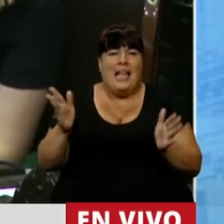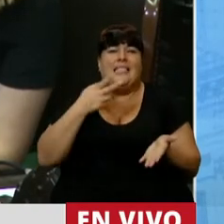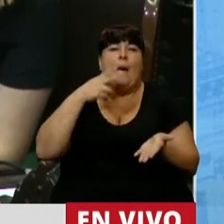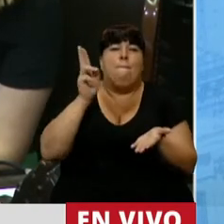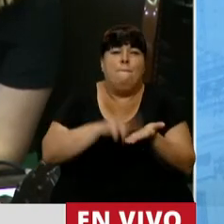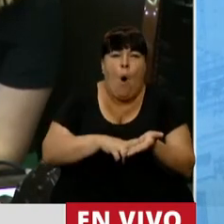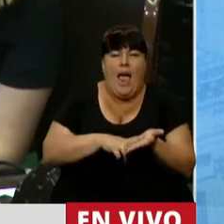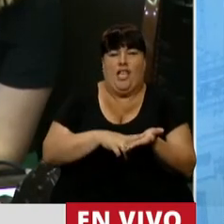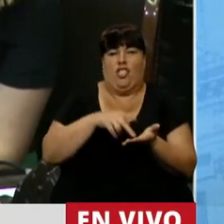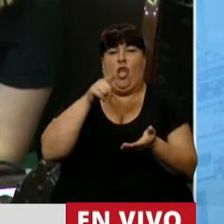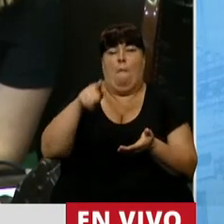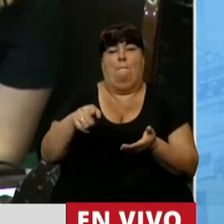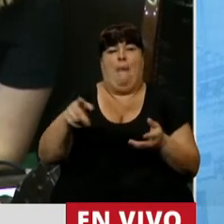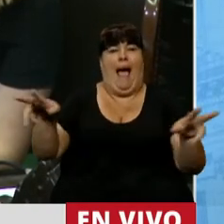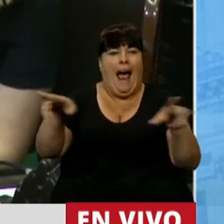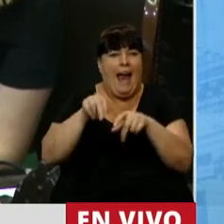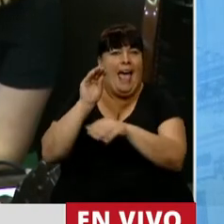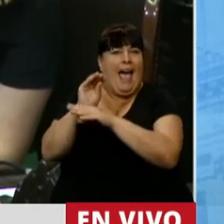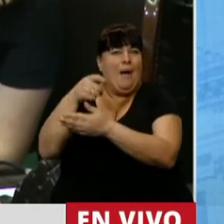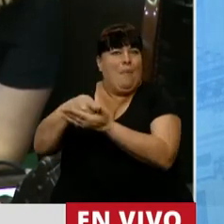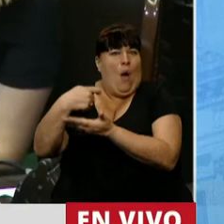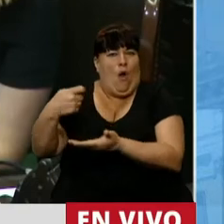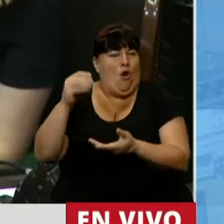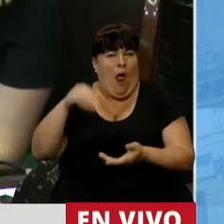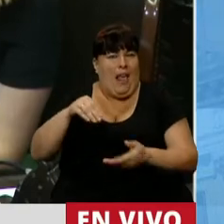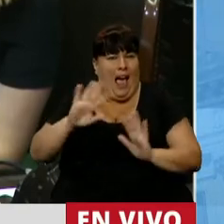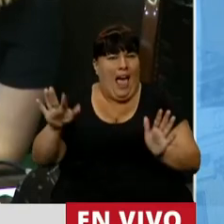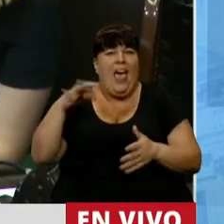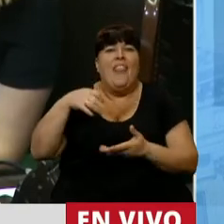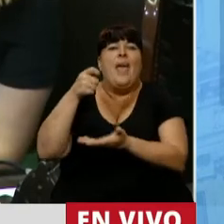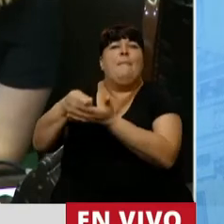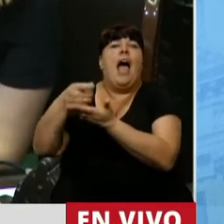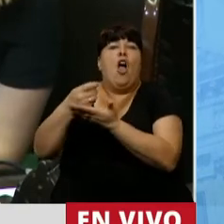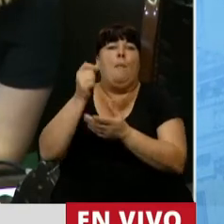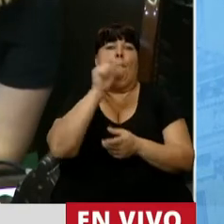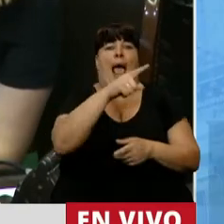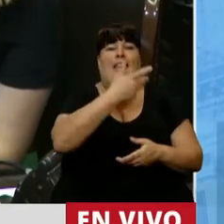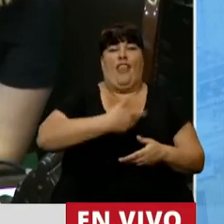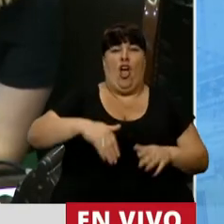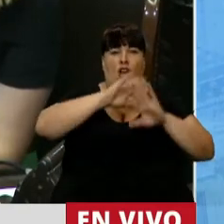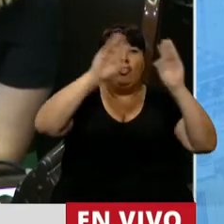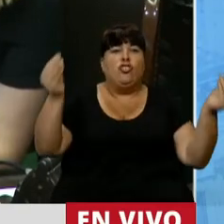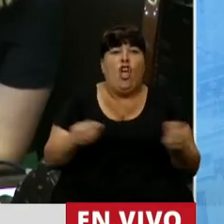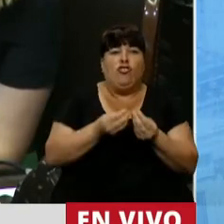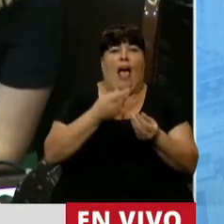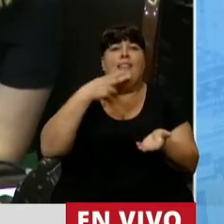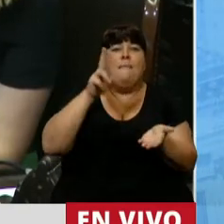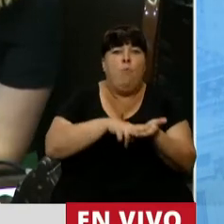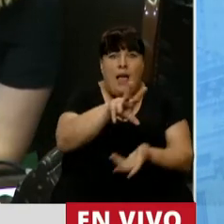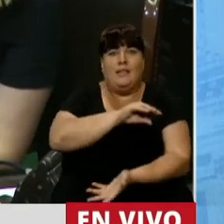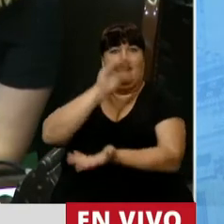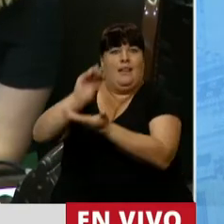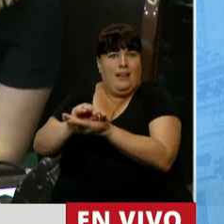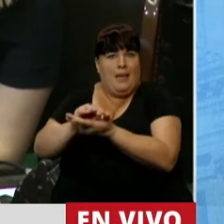impuestos afectados al sistema para financiarlo ya hay que financiarlo con el tesoro o sea con la totalidad del impuesto y de